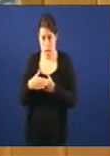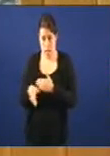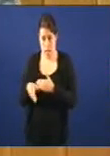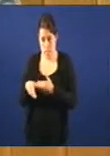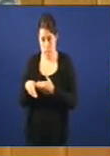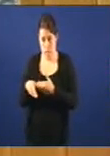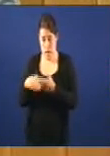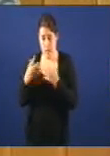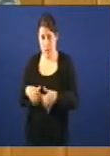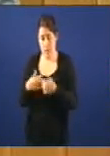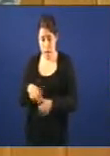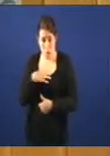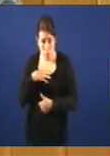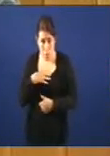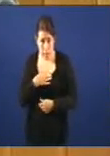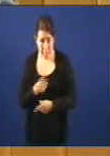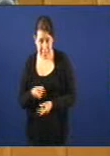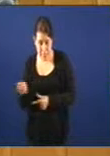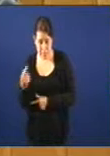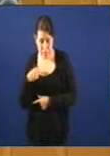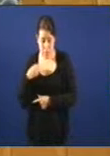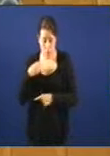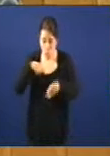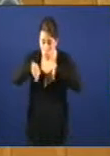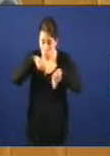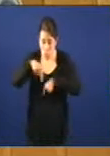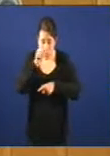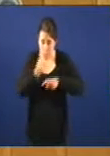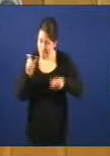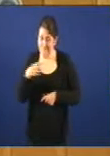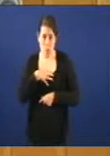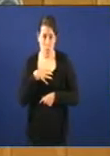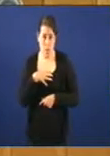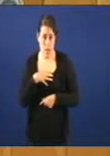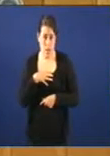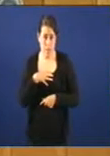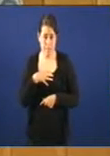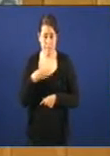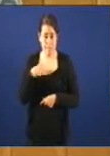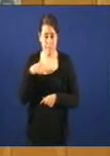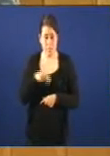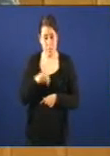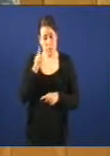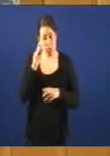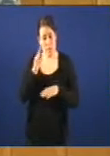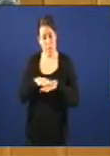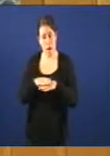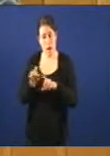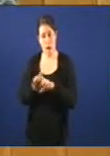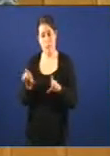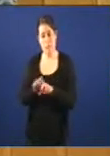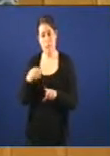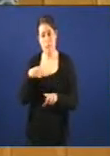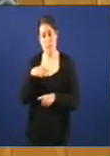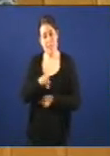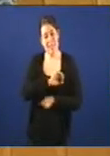circulación libre de persoas e veículos no propio Vilaxoam para que a empresa desarticulase a súa método de fabricación e dixo